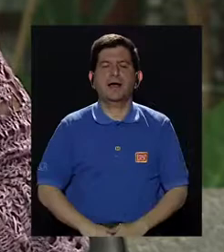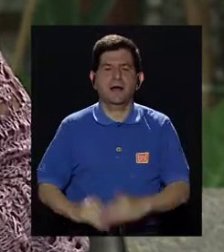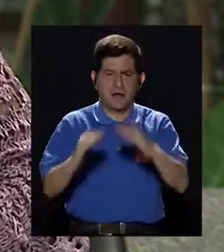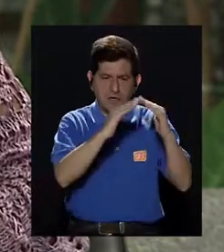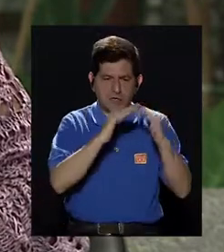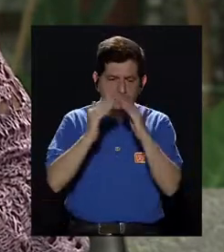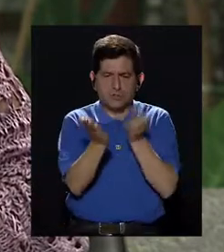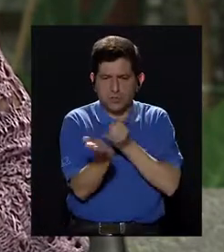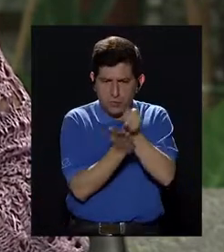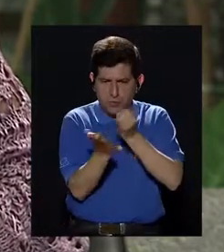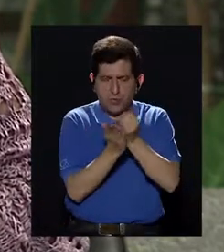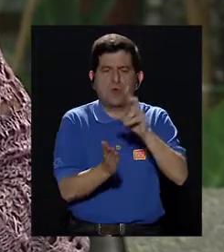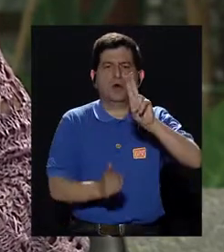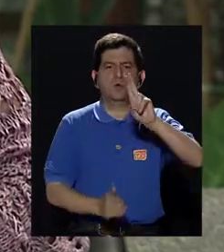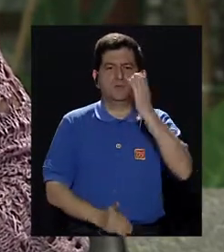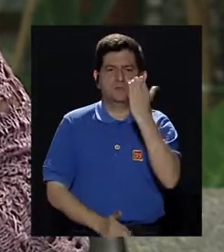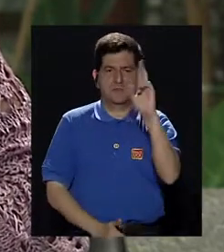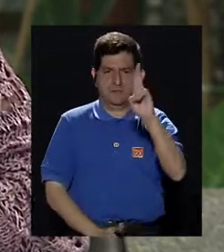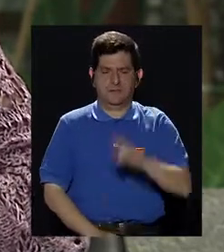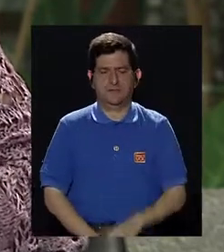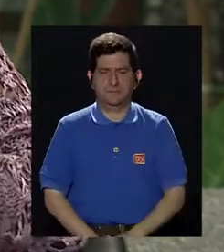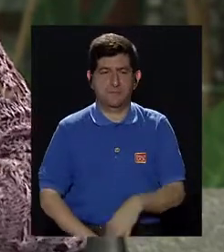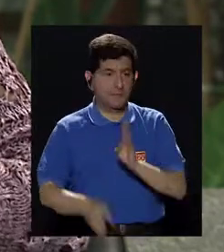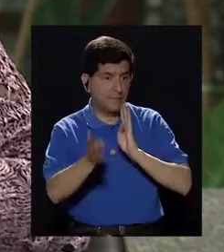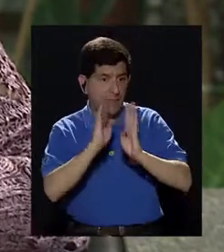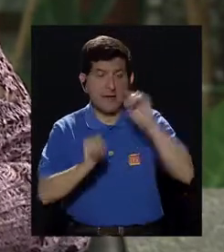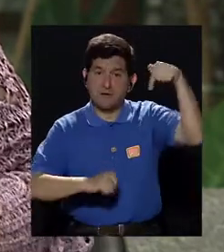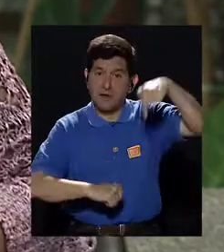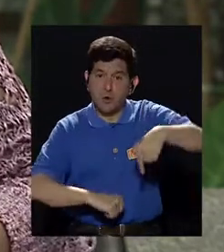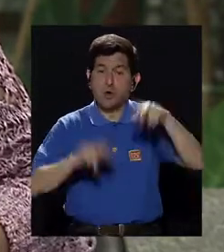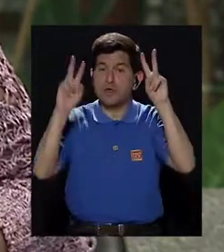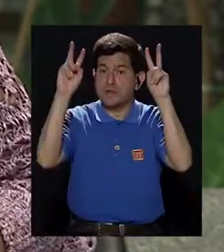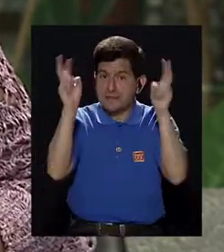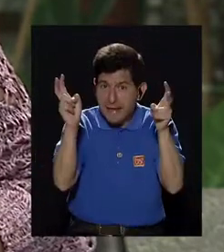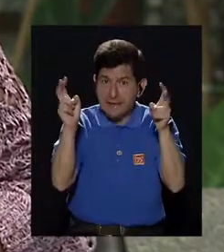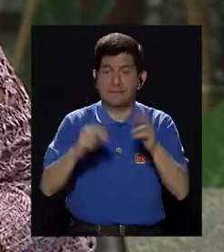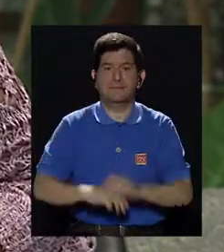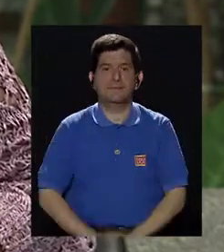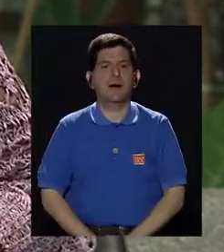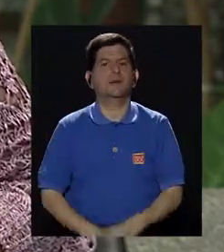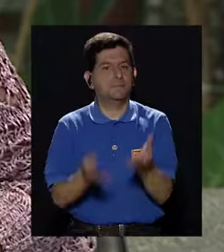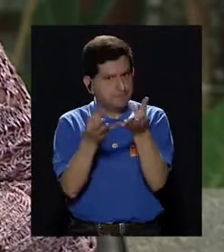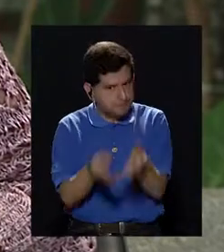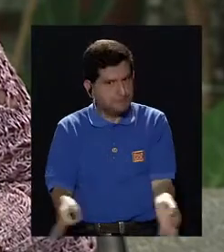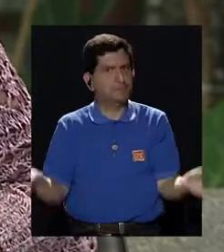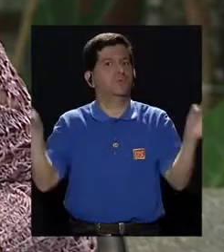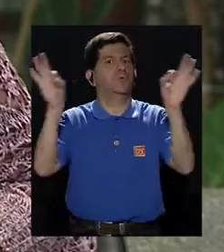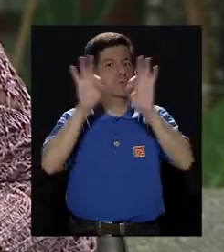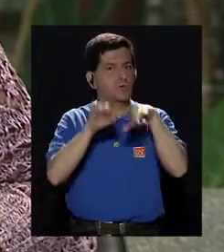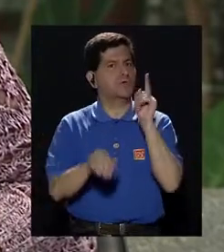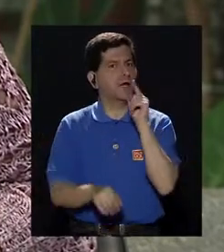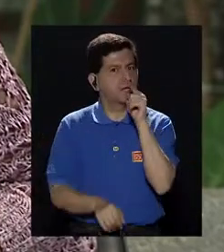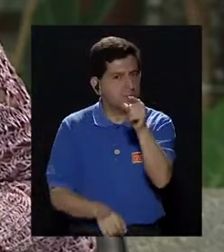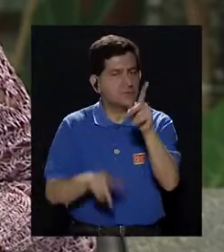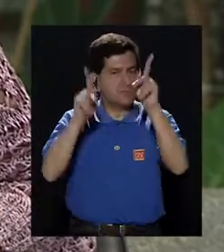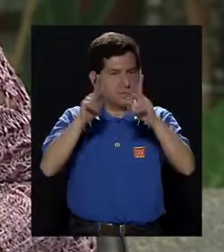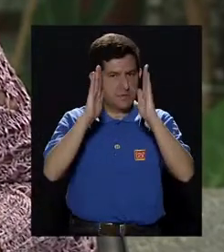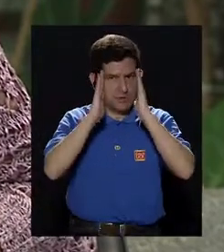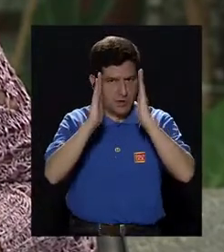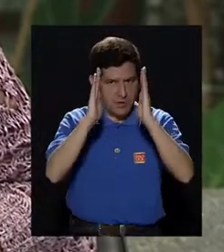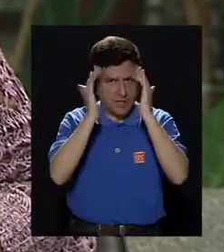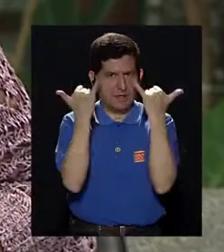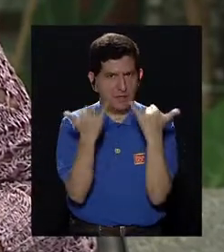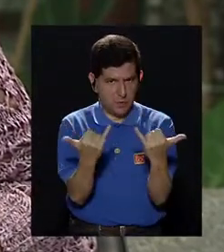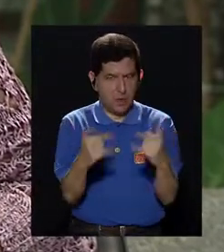la Ciudad de la Investigación de la Universidad de Costa Rica y para conversar el día de hoy sobre un tema que sin duda va a ser muy importante para usted que nos está